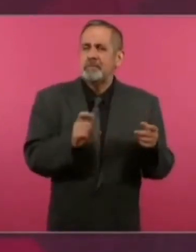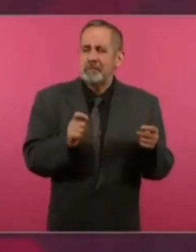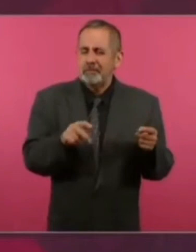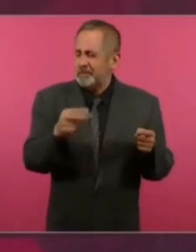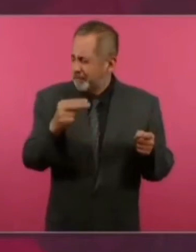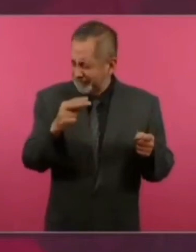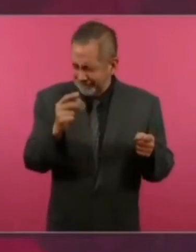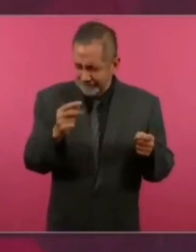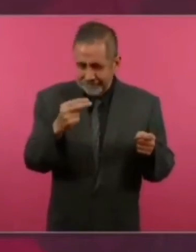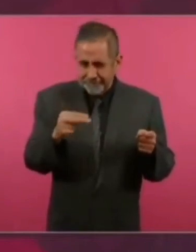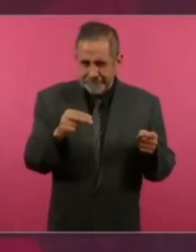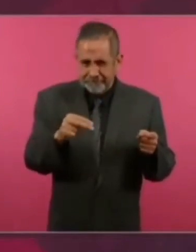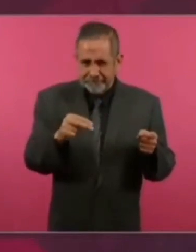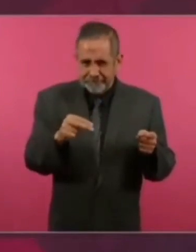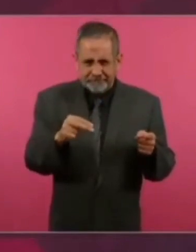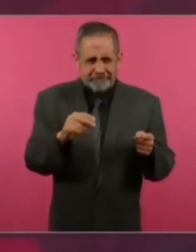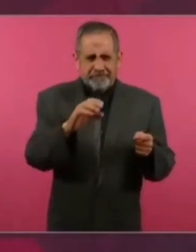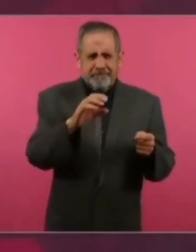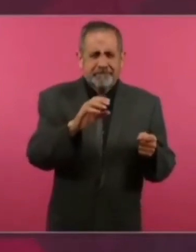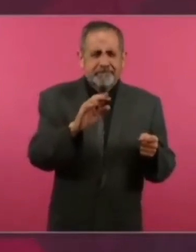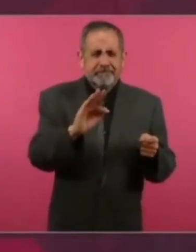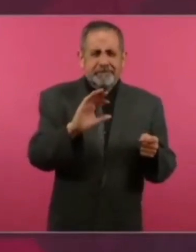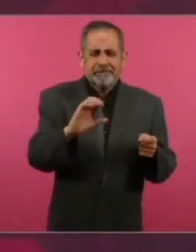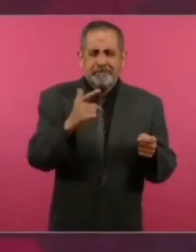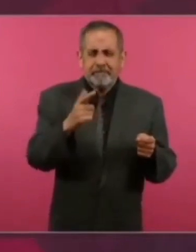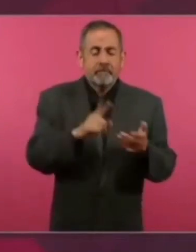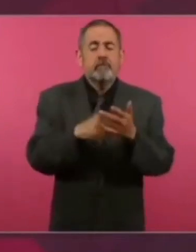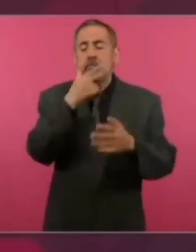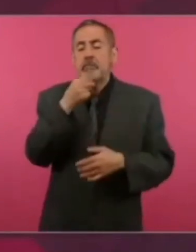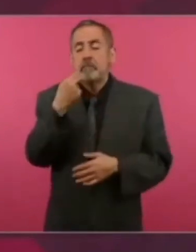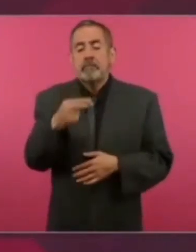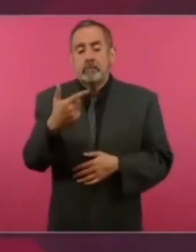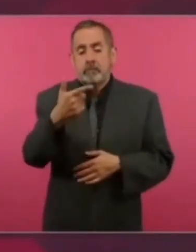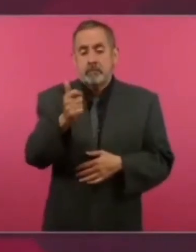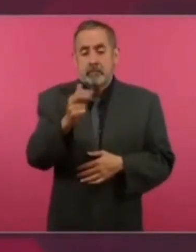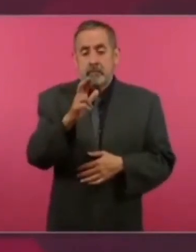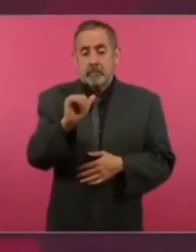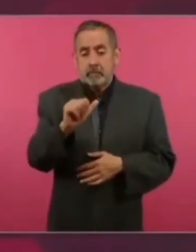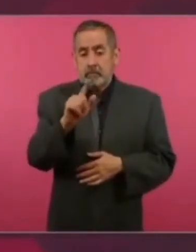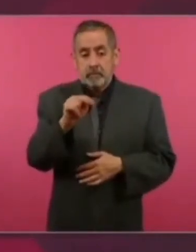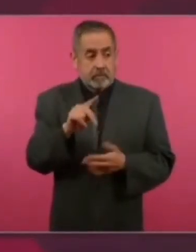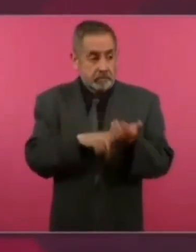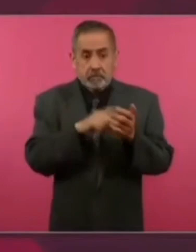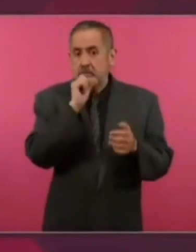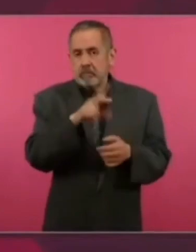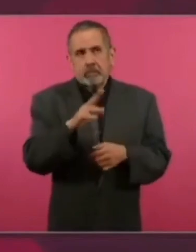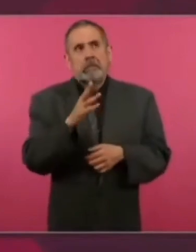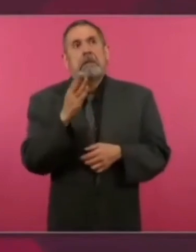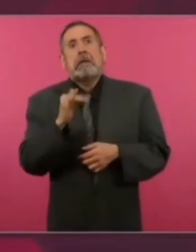¿cómo se llama? de Calderón Carceluna si no a ese lo hubiesen nombrado